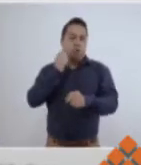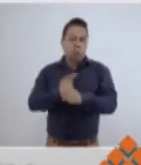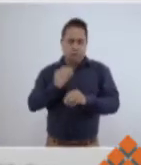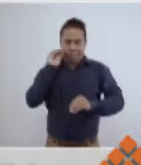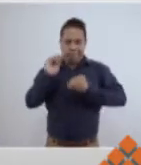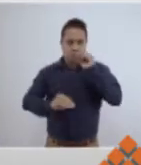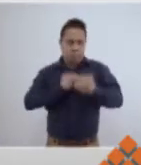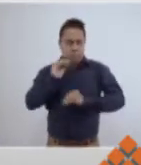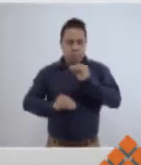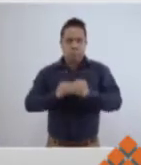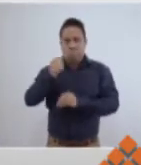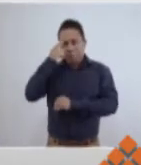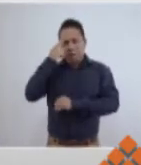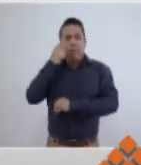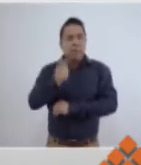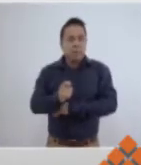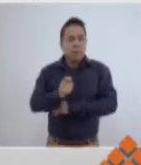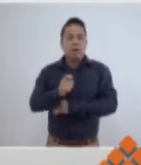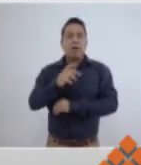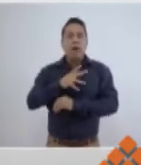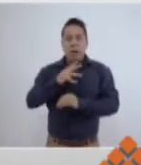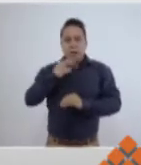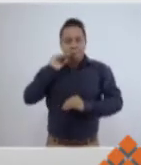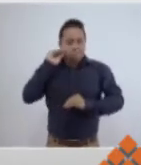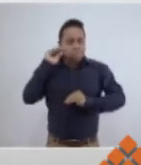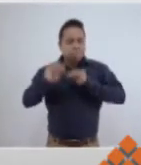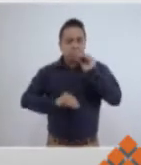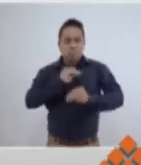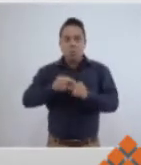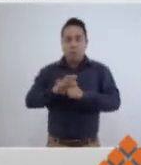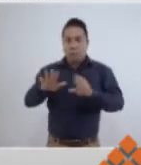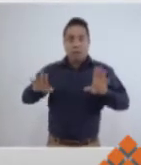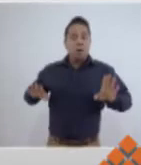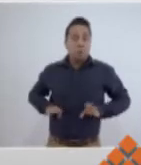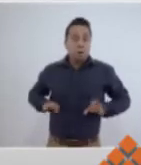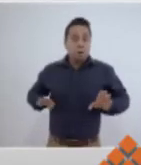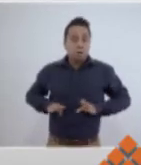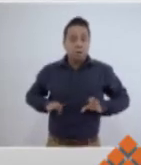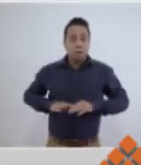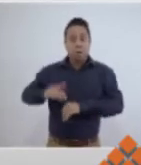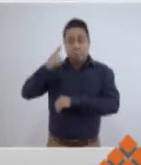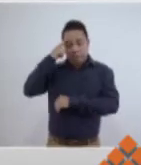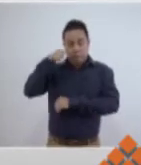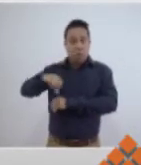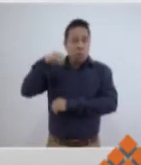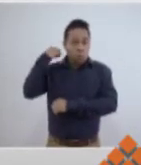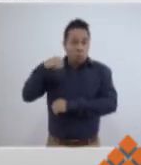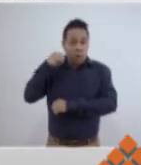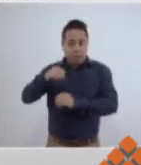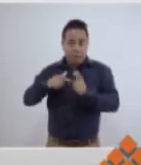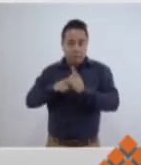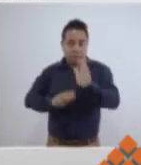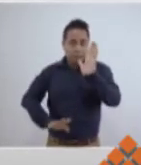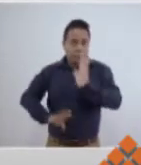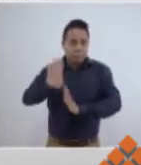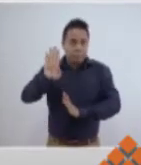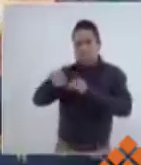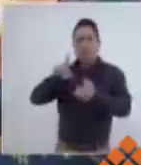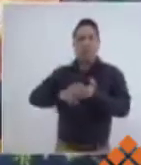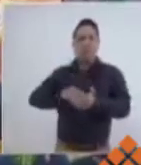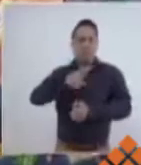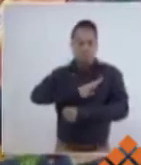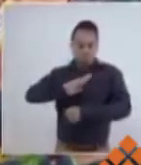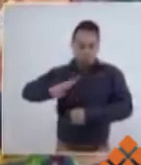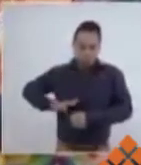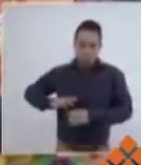oportunidades para que podamos construir las condiciones para que Oaxaca siga creciendo.